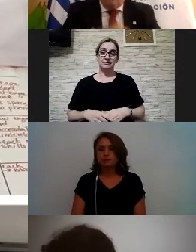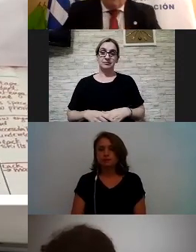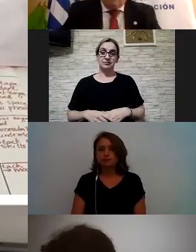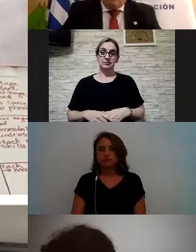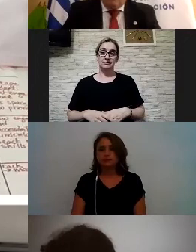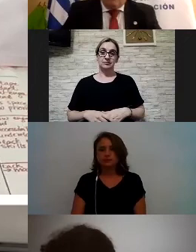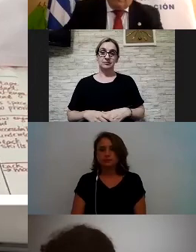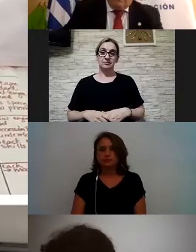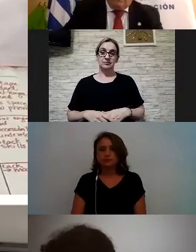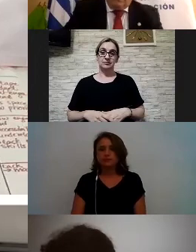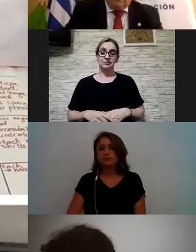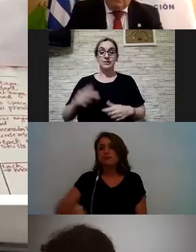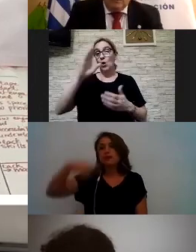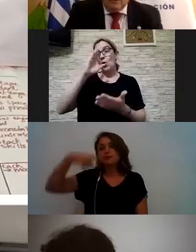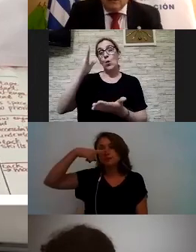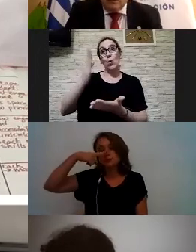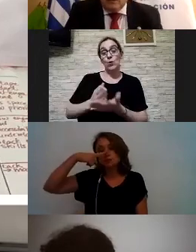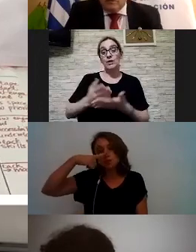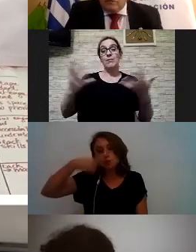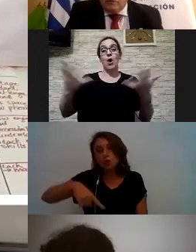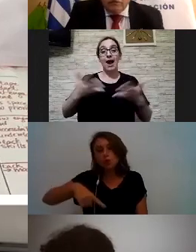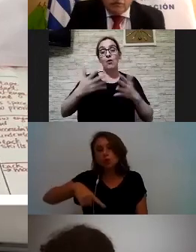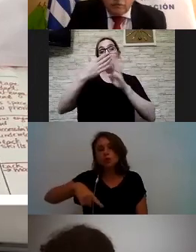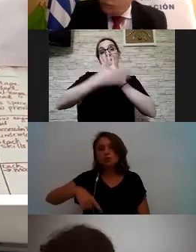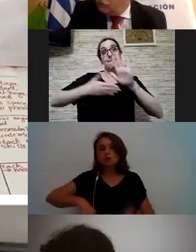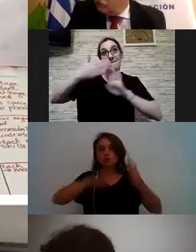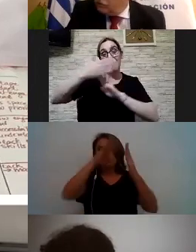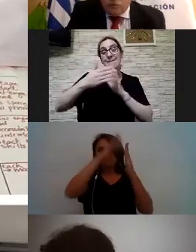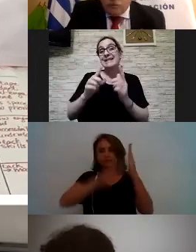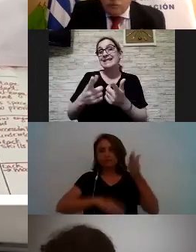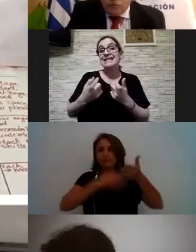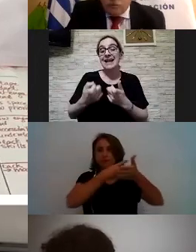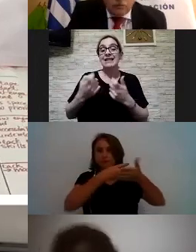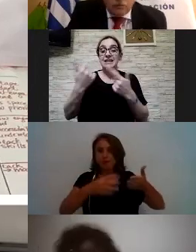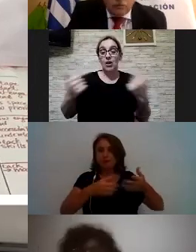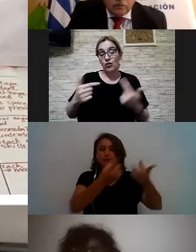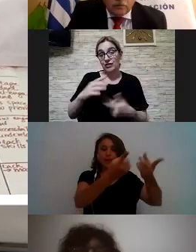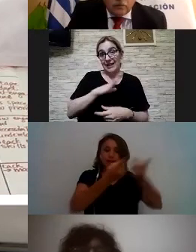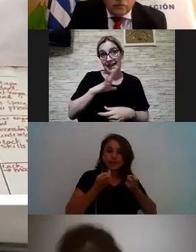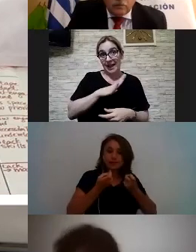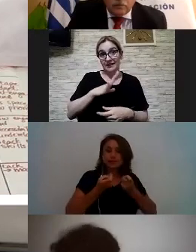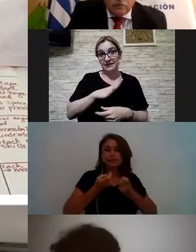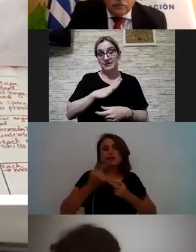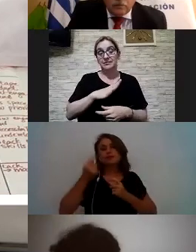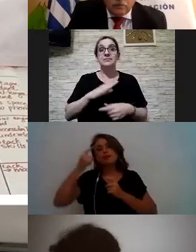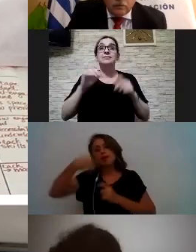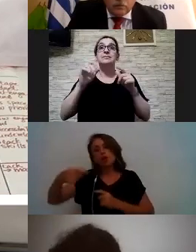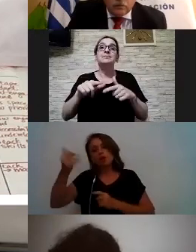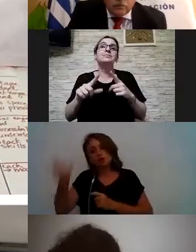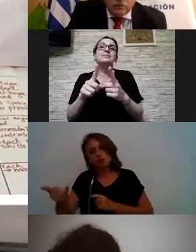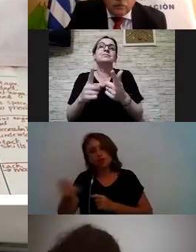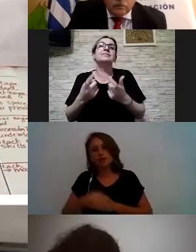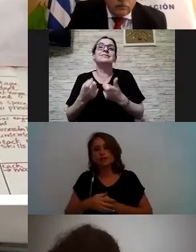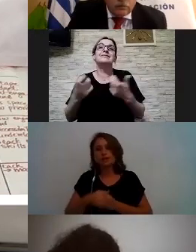y por último tenemos el mapa de necesidades y de recursos ¿sí? para esta necesidad para esta